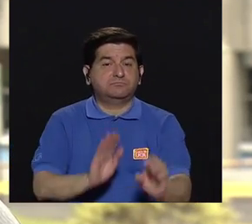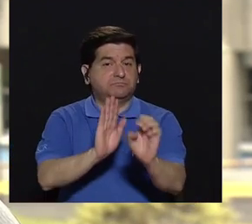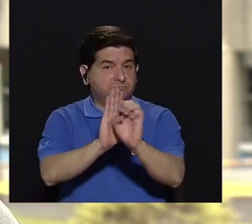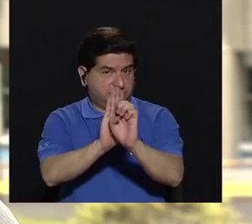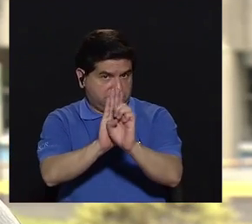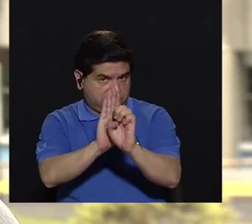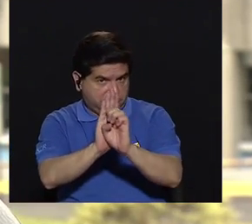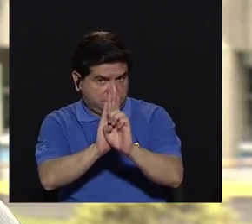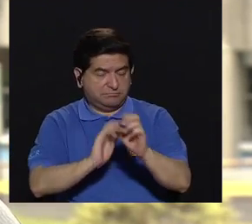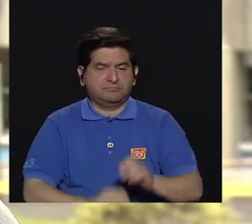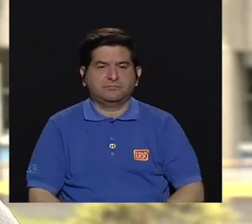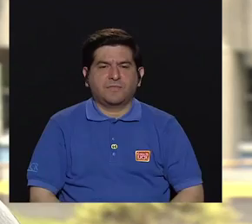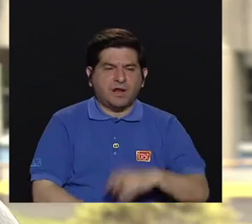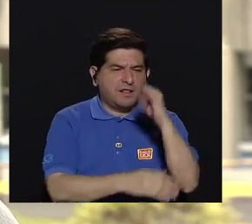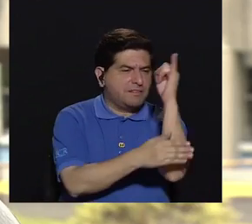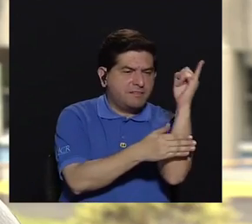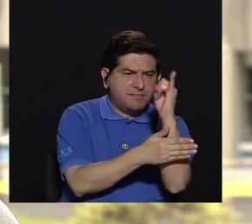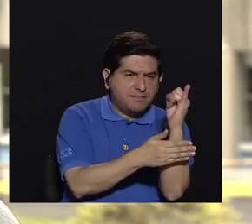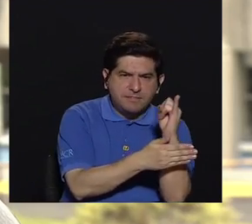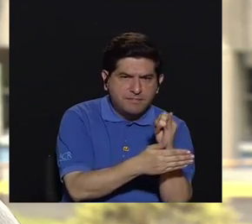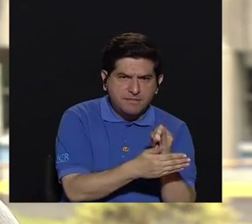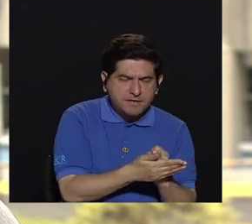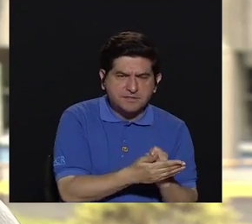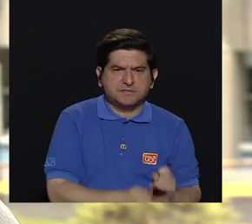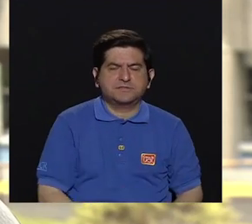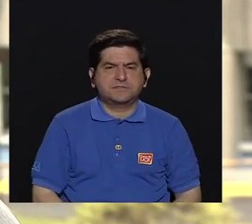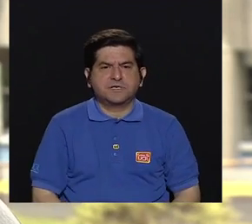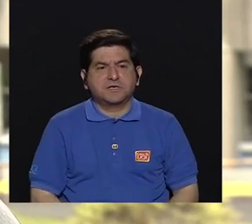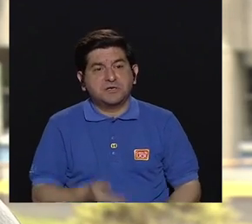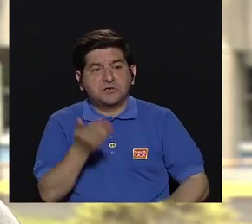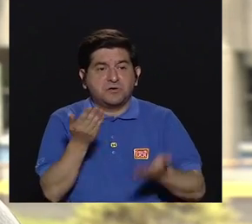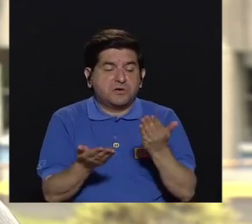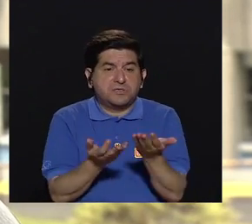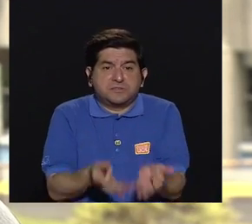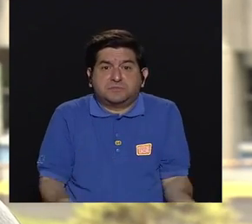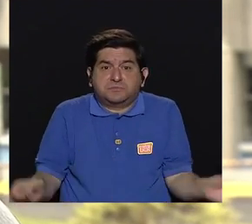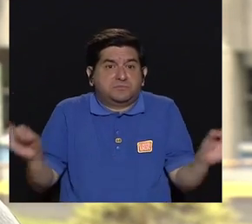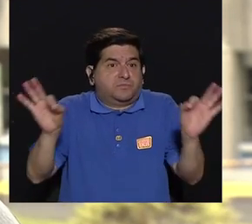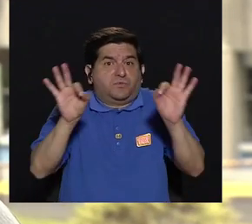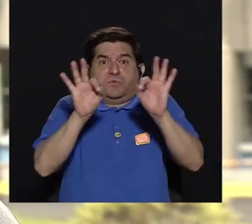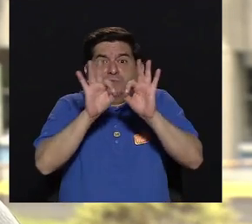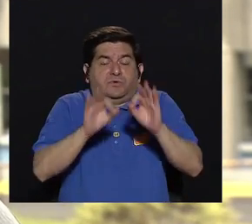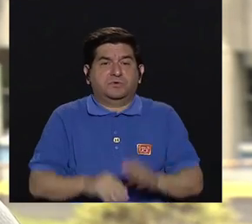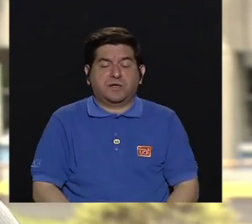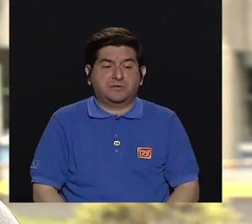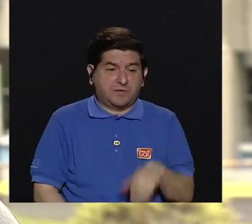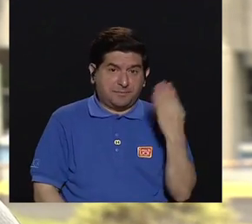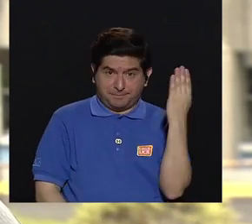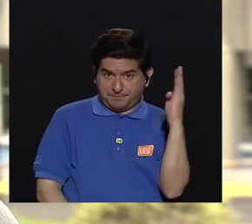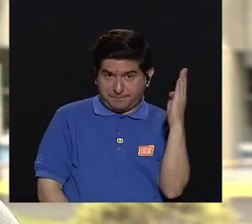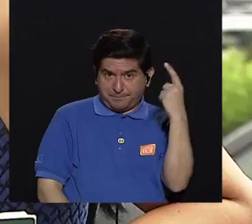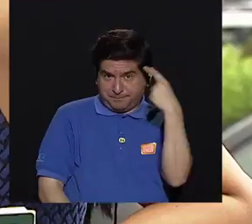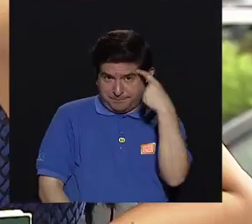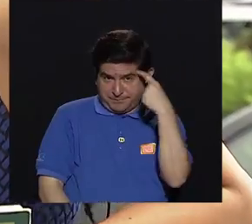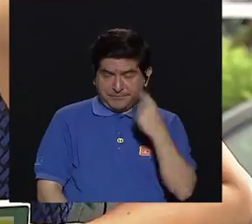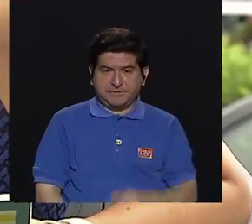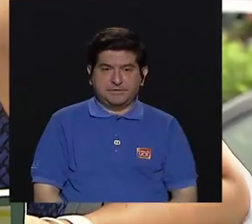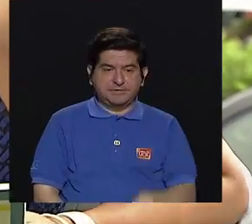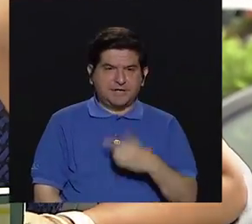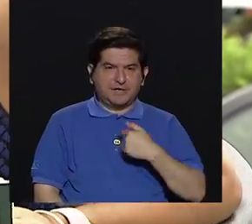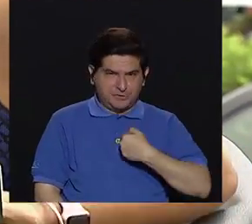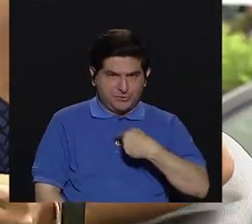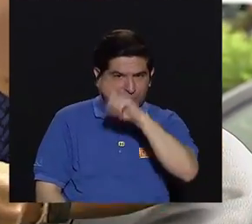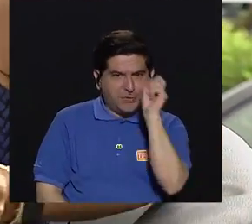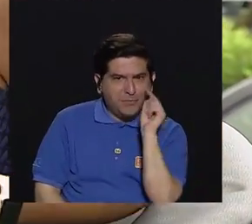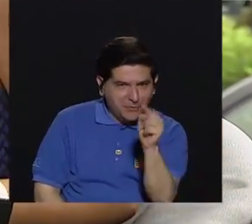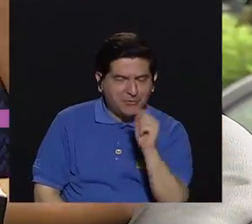Por ejemplo, el diseño de algo primordial, como es el servicio sanitario y